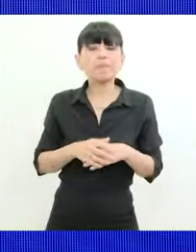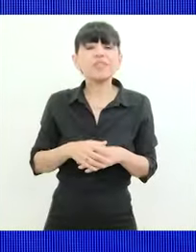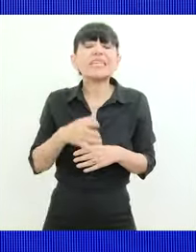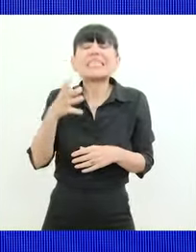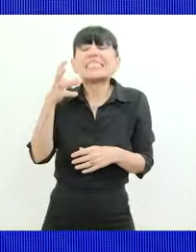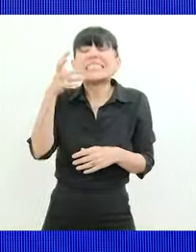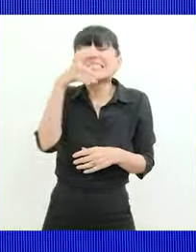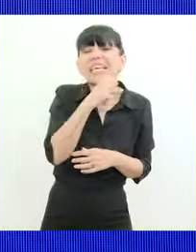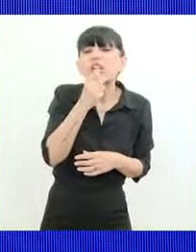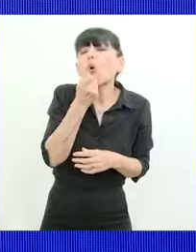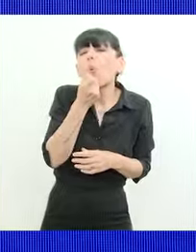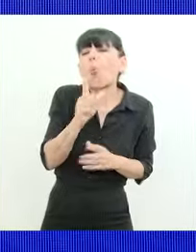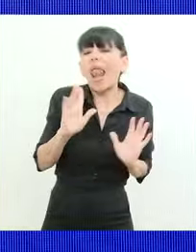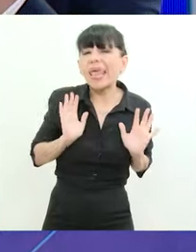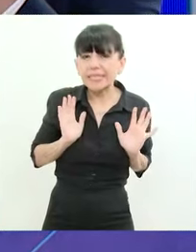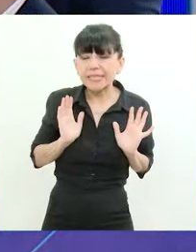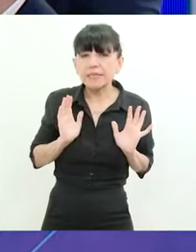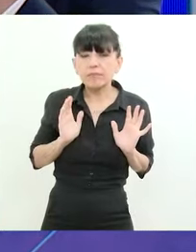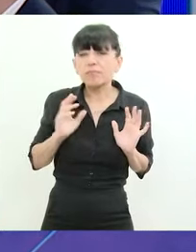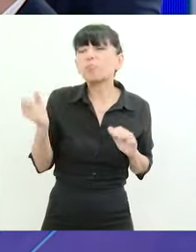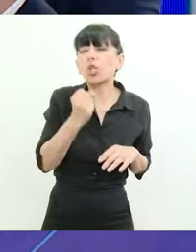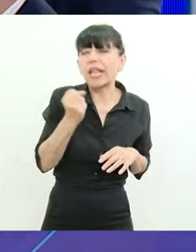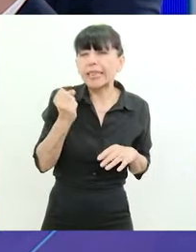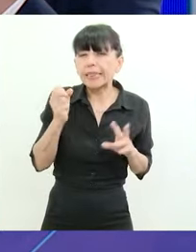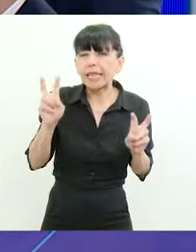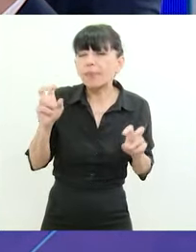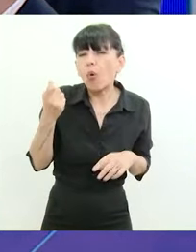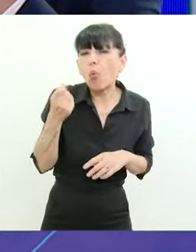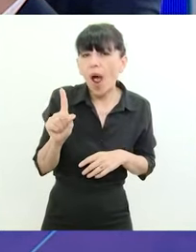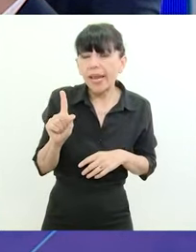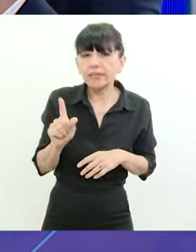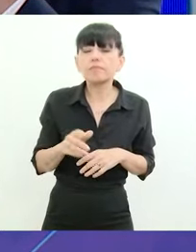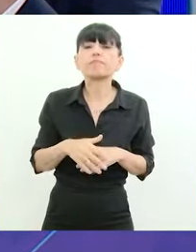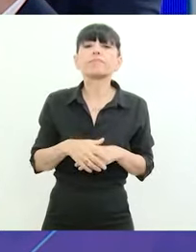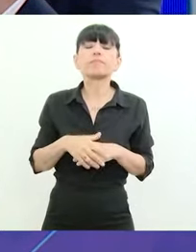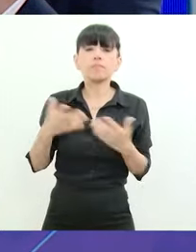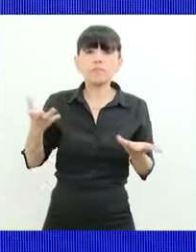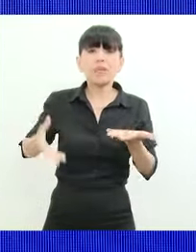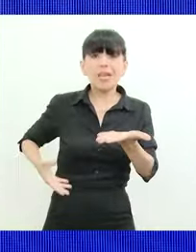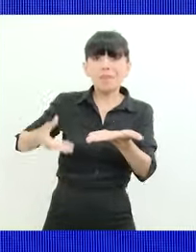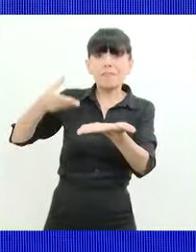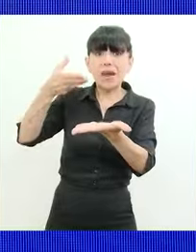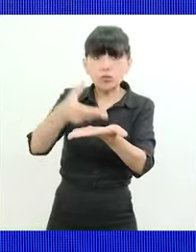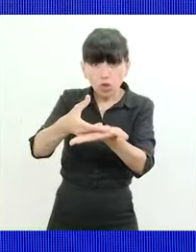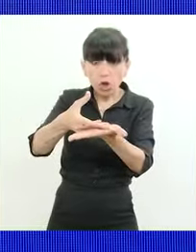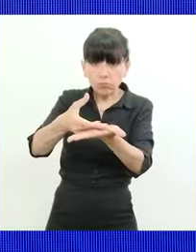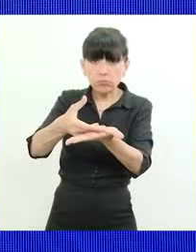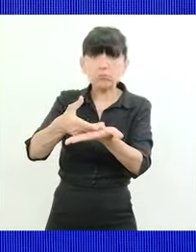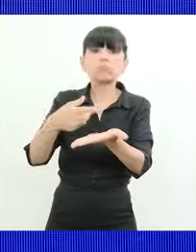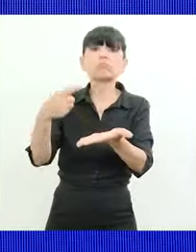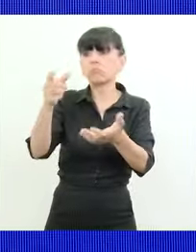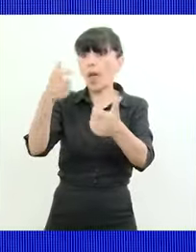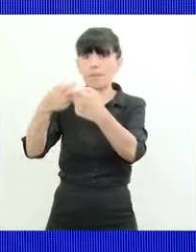el secreto? el secreto es que todos los mecanismos de facilidad de inversión que le pusimos a las empresas